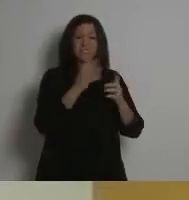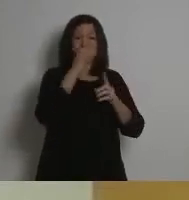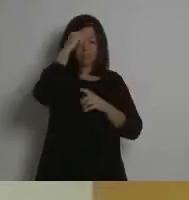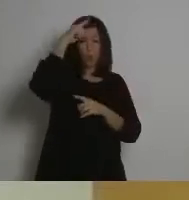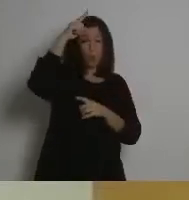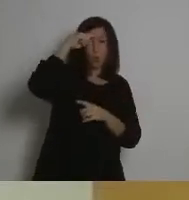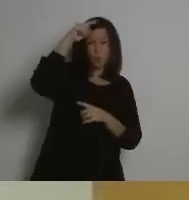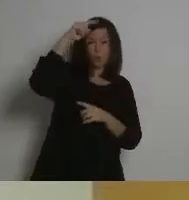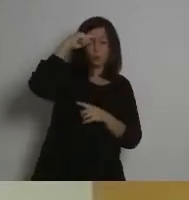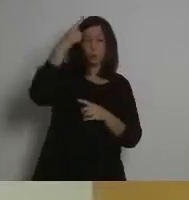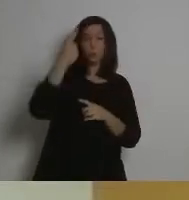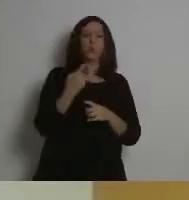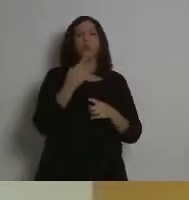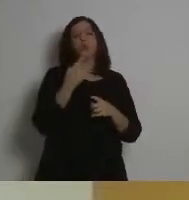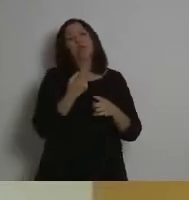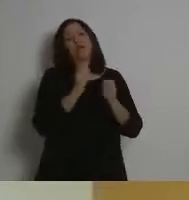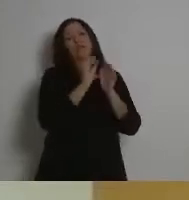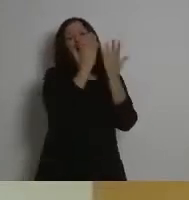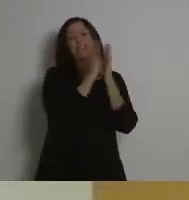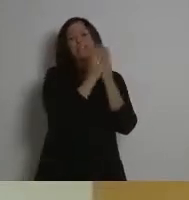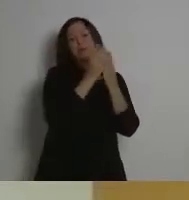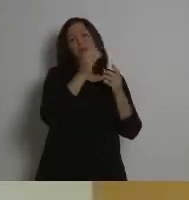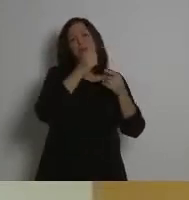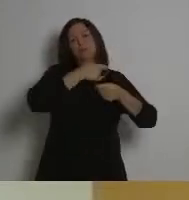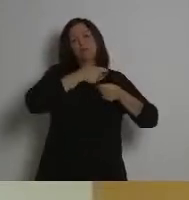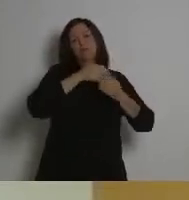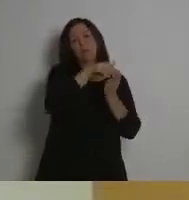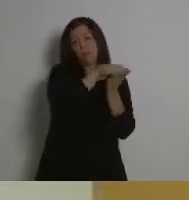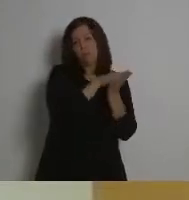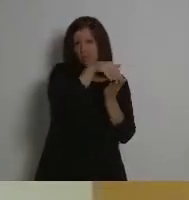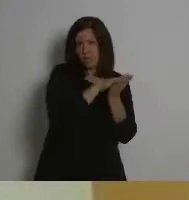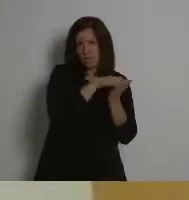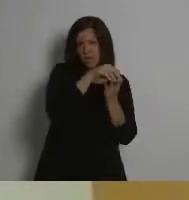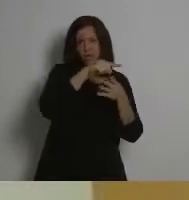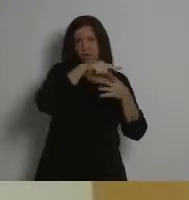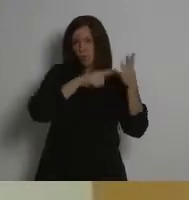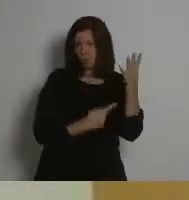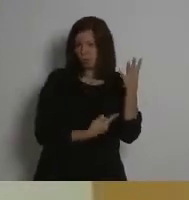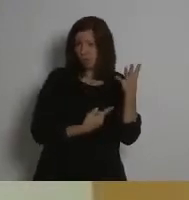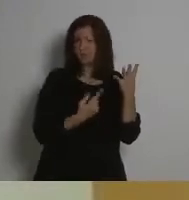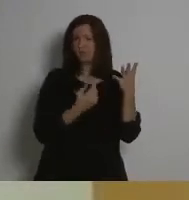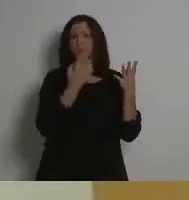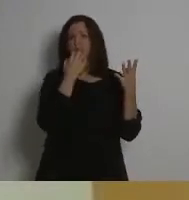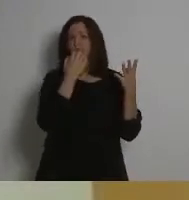Lo que hay que tragar, Alimentos bajo sospecha, Sin lavarse las manos,